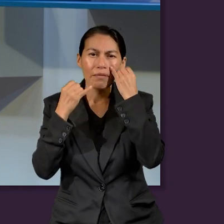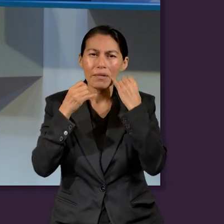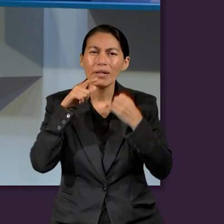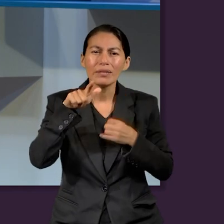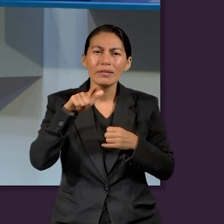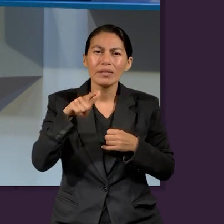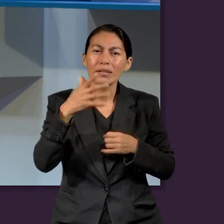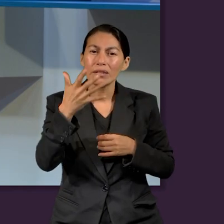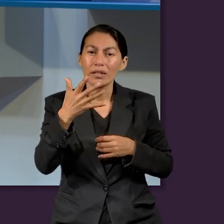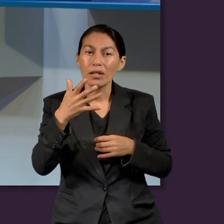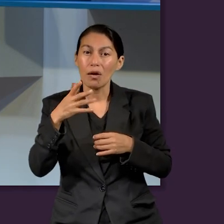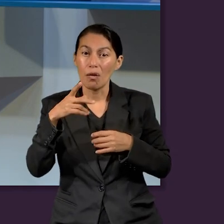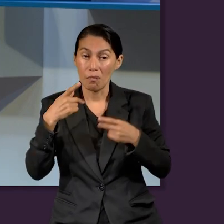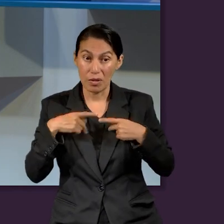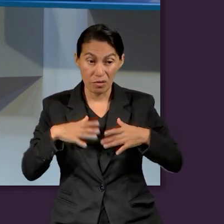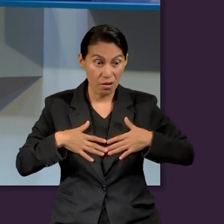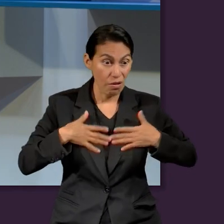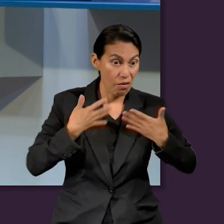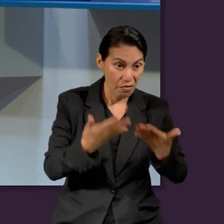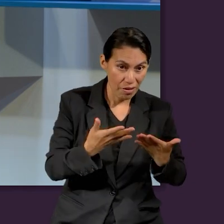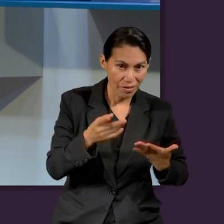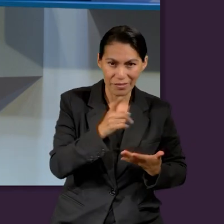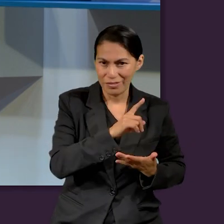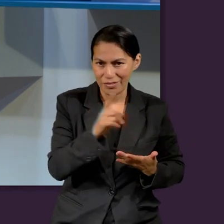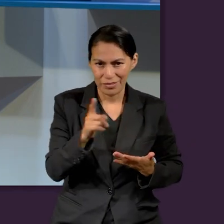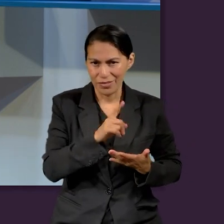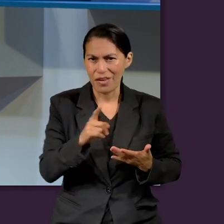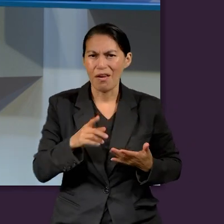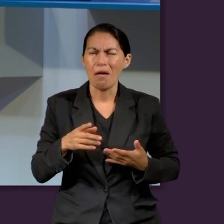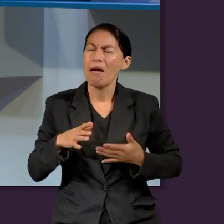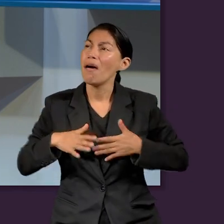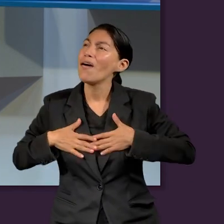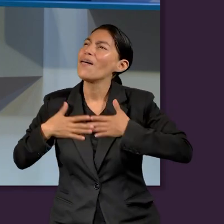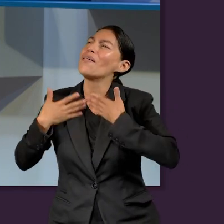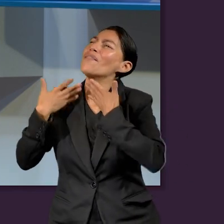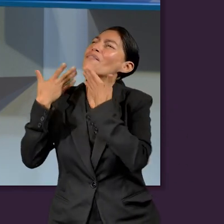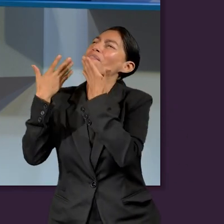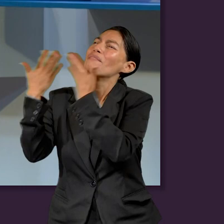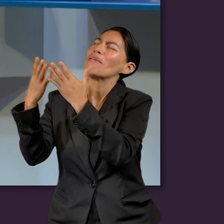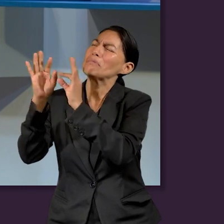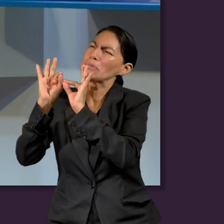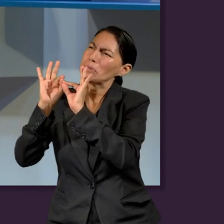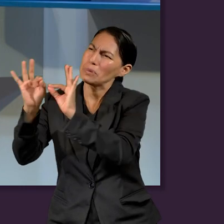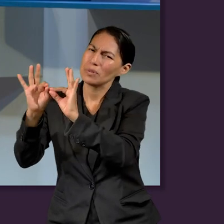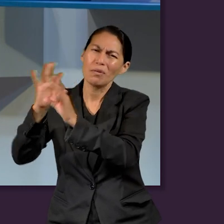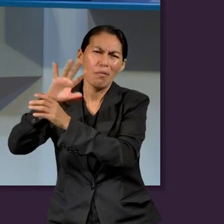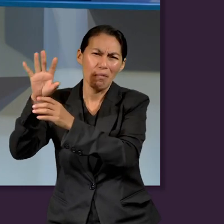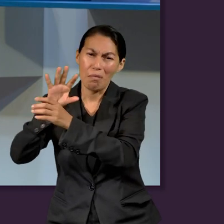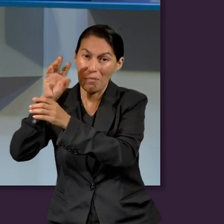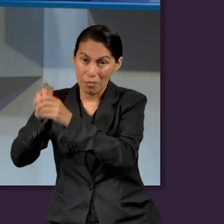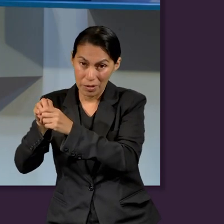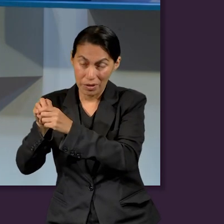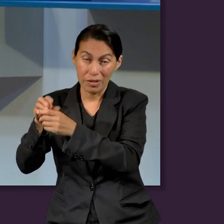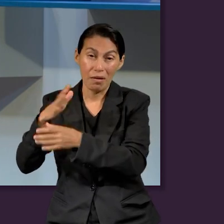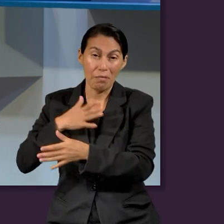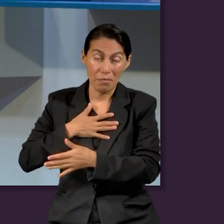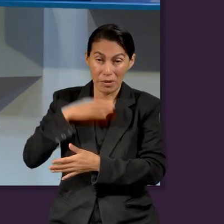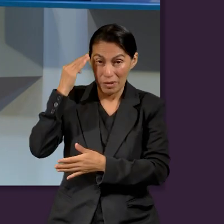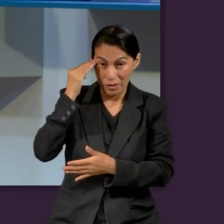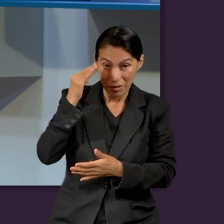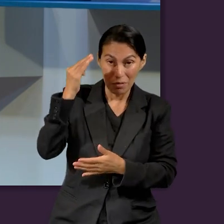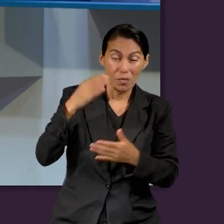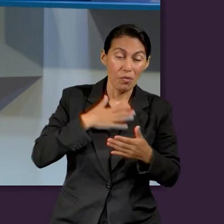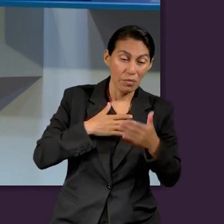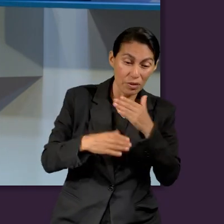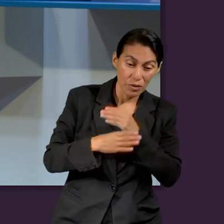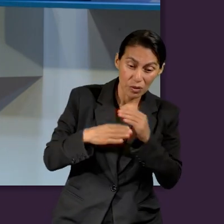17.5, que no debemos confiar en el hombre, sino confiar totalmente a Dios. Una entrega total de nuestra confianza,